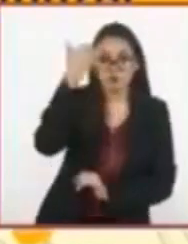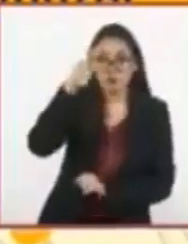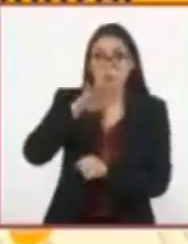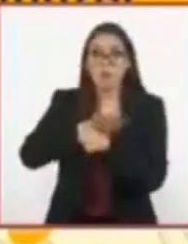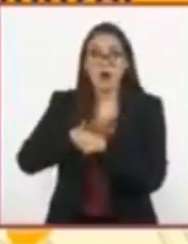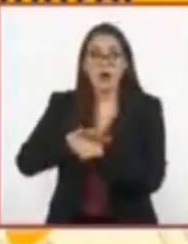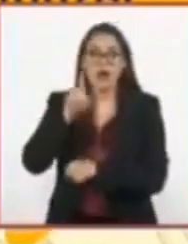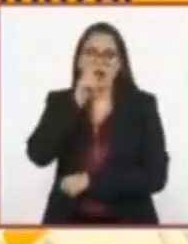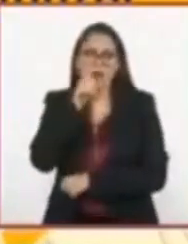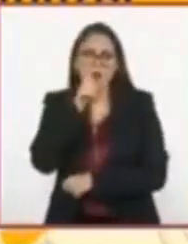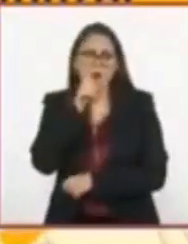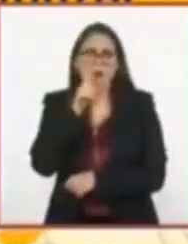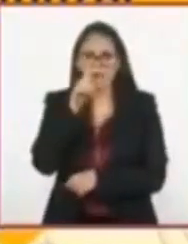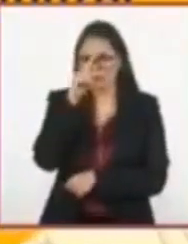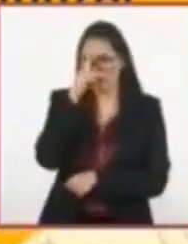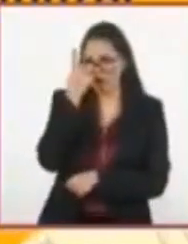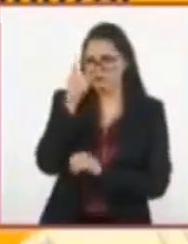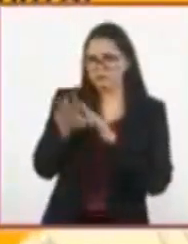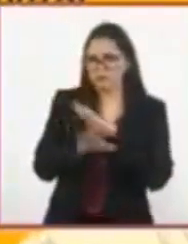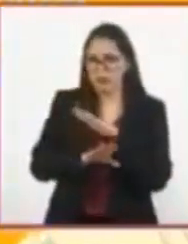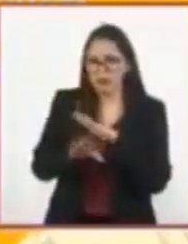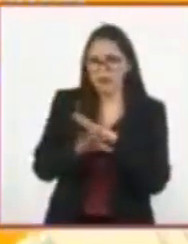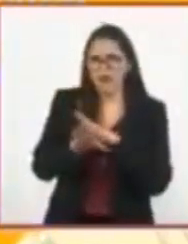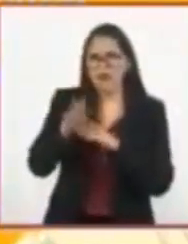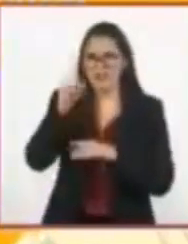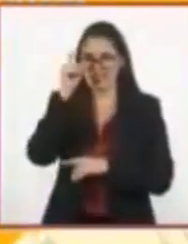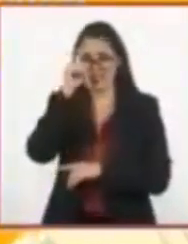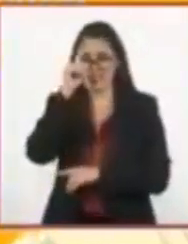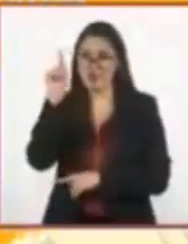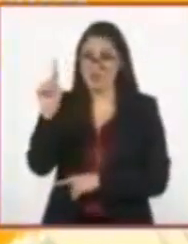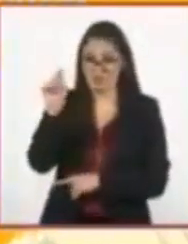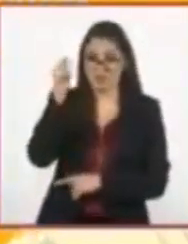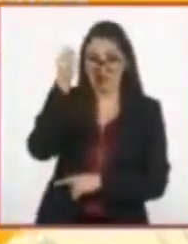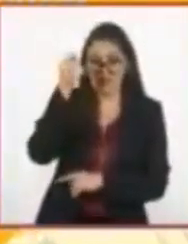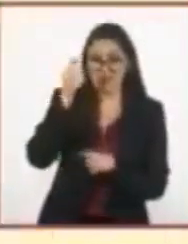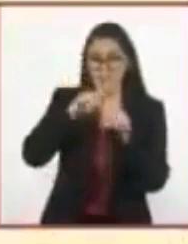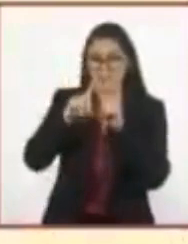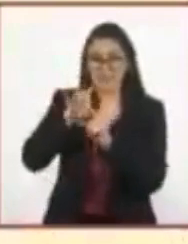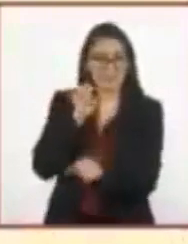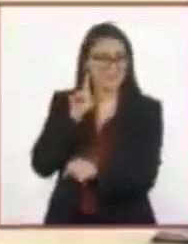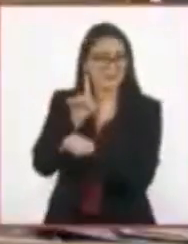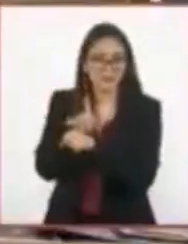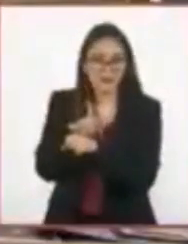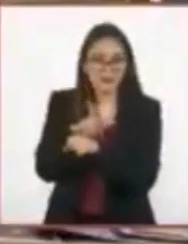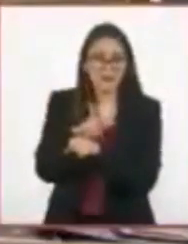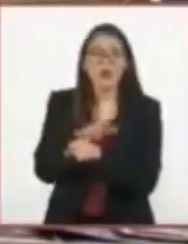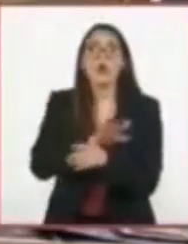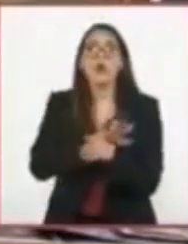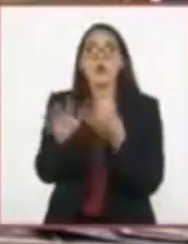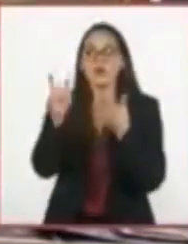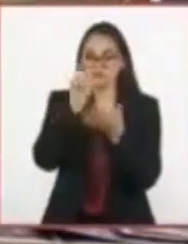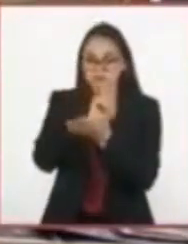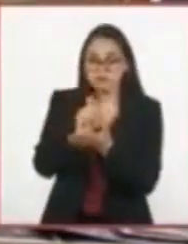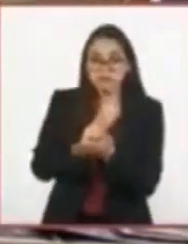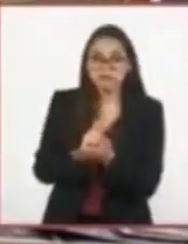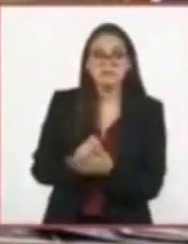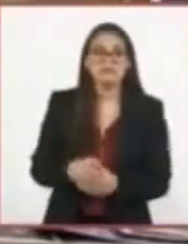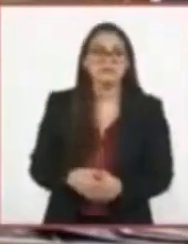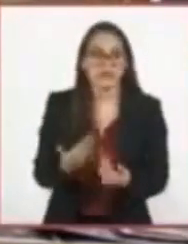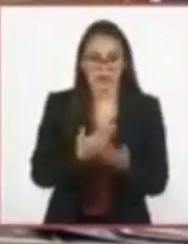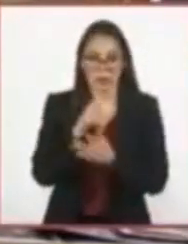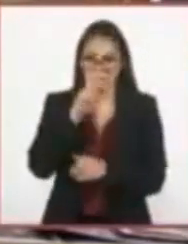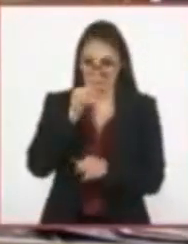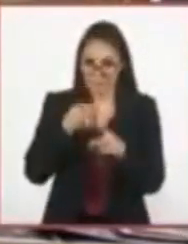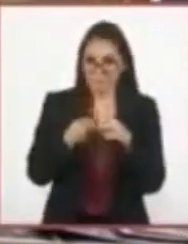Formal, informal, técnico, etc. Ortografía y redacción. Ahora procederemos a la preparación.